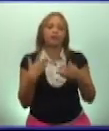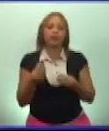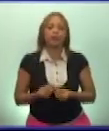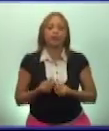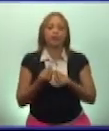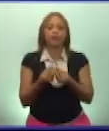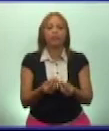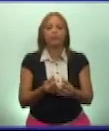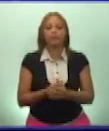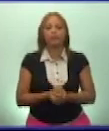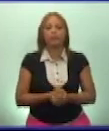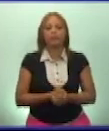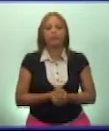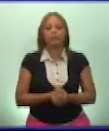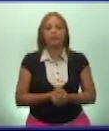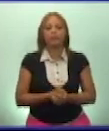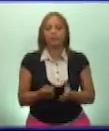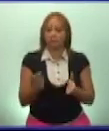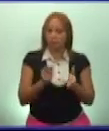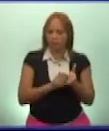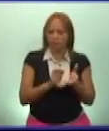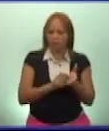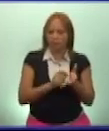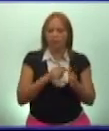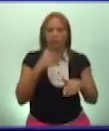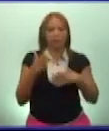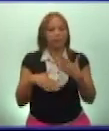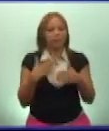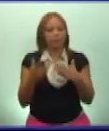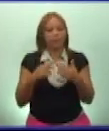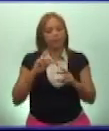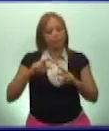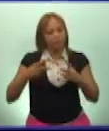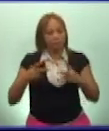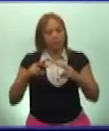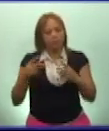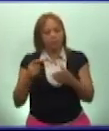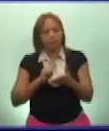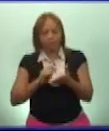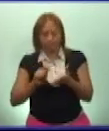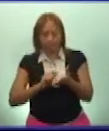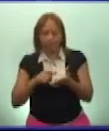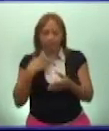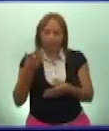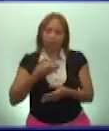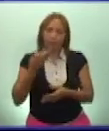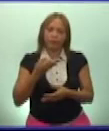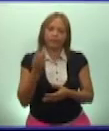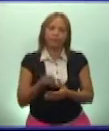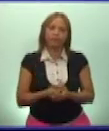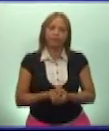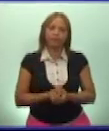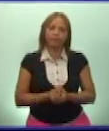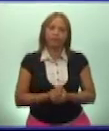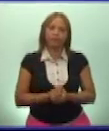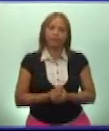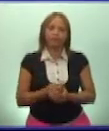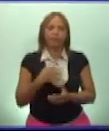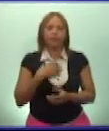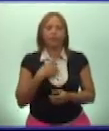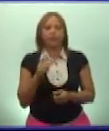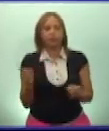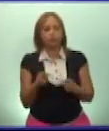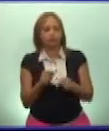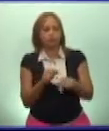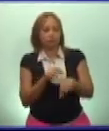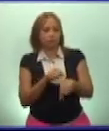presentando. Anoten las actividades, como les había dicho, y vamos comentando. Tienen un pequeño